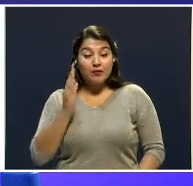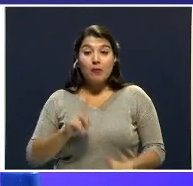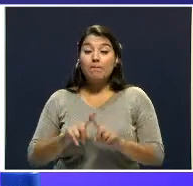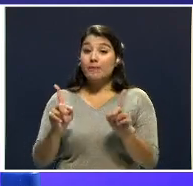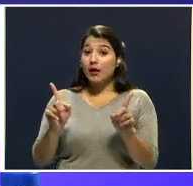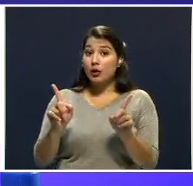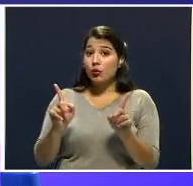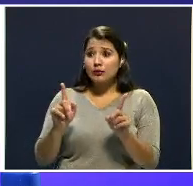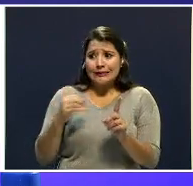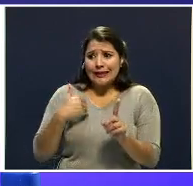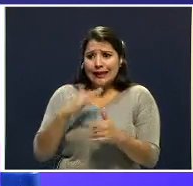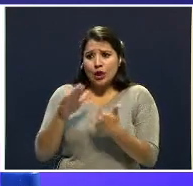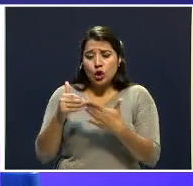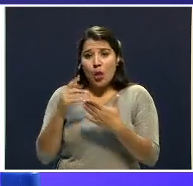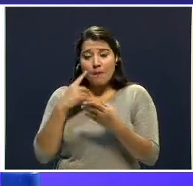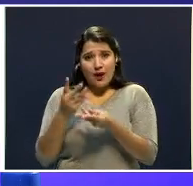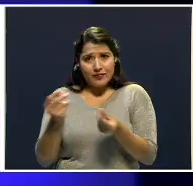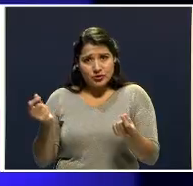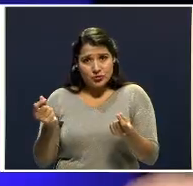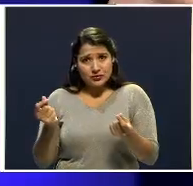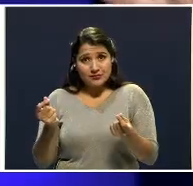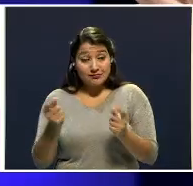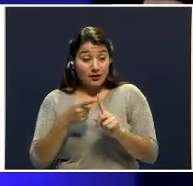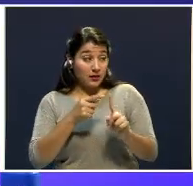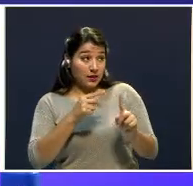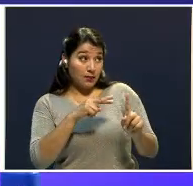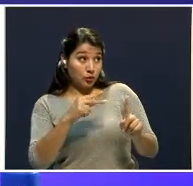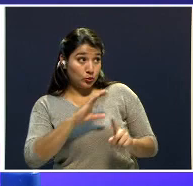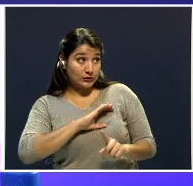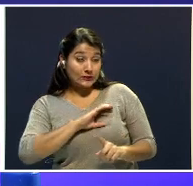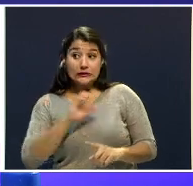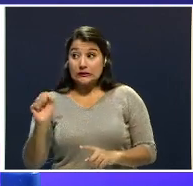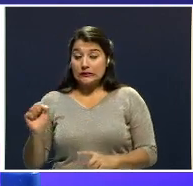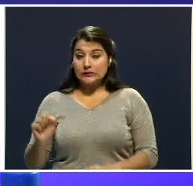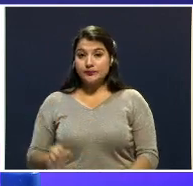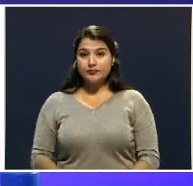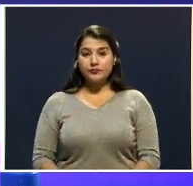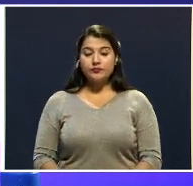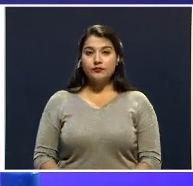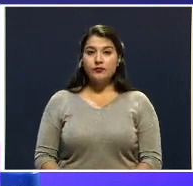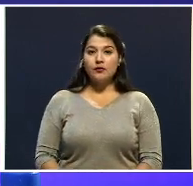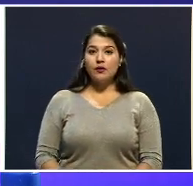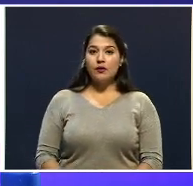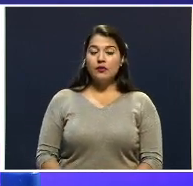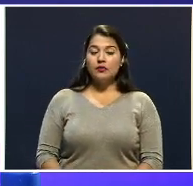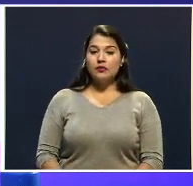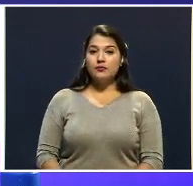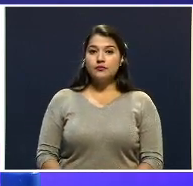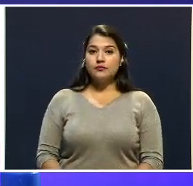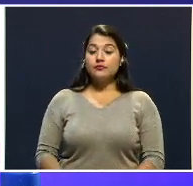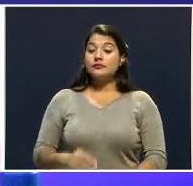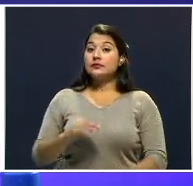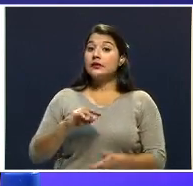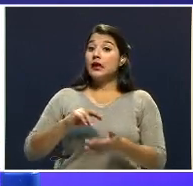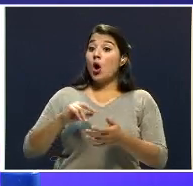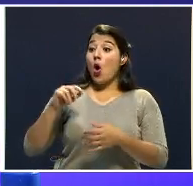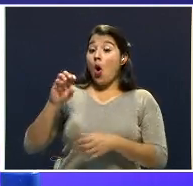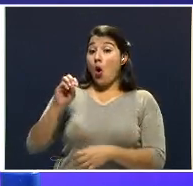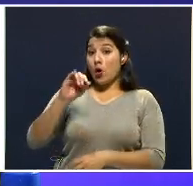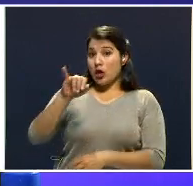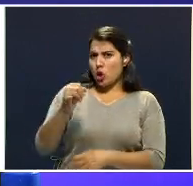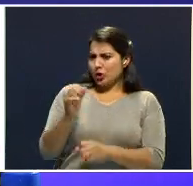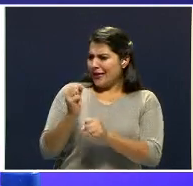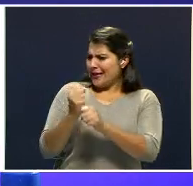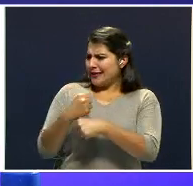pero el caso estaba resuelto. ¿Policialmente estaba resuelto? Policialmente. Indiciariamente. O sea, OIJ